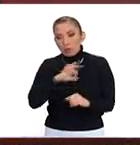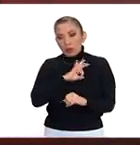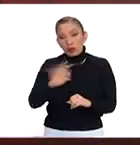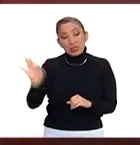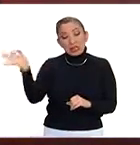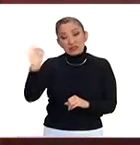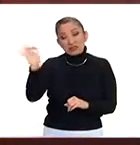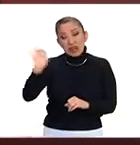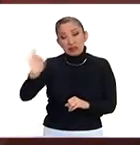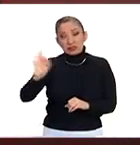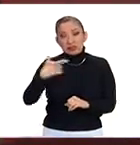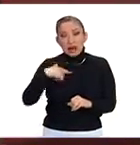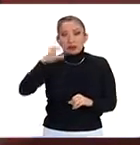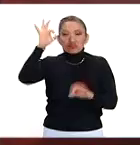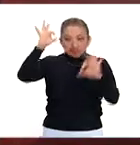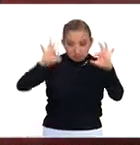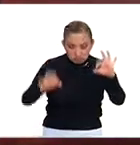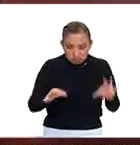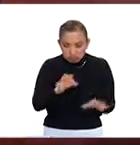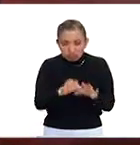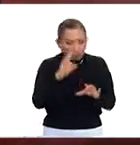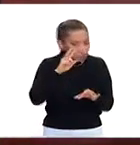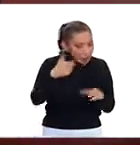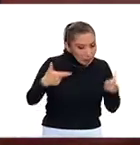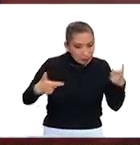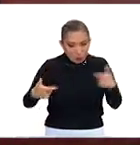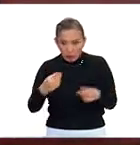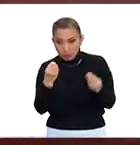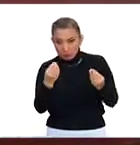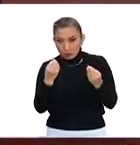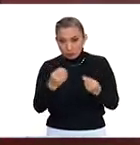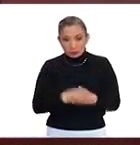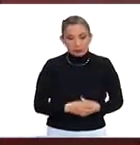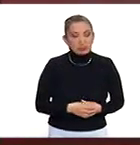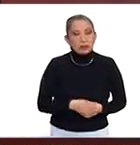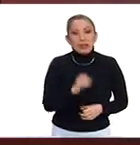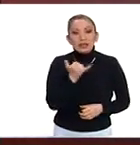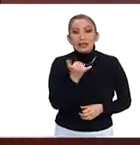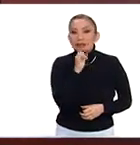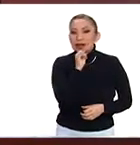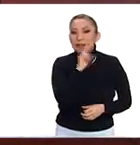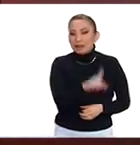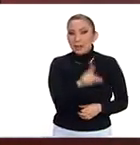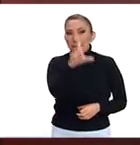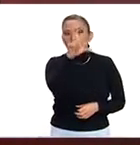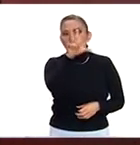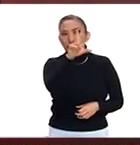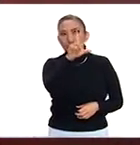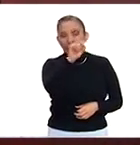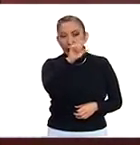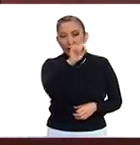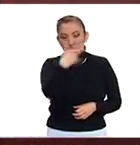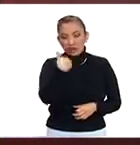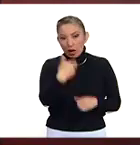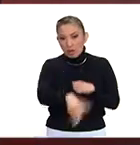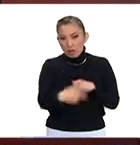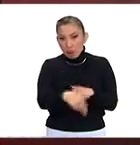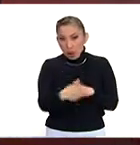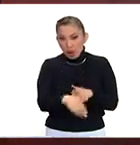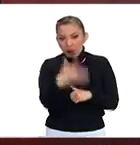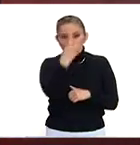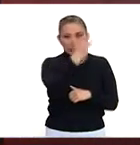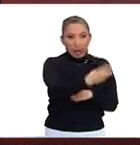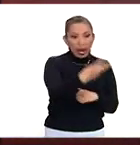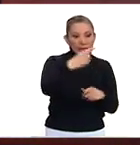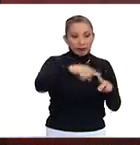de, de, de casquillos, o de, o de, de armas involucradas, por así decirlo, creo, no quedaría, en veinte, la, la cifra que se maneja, de